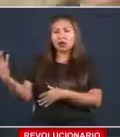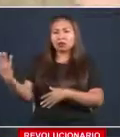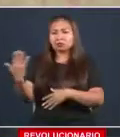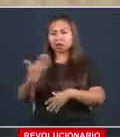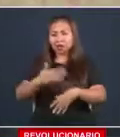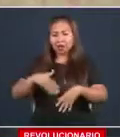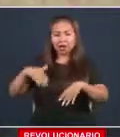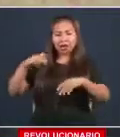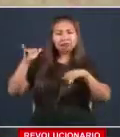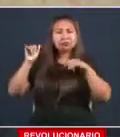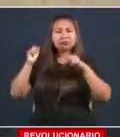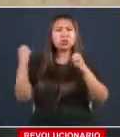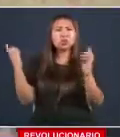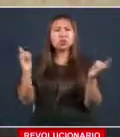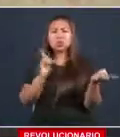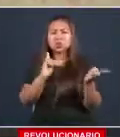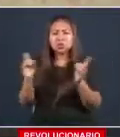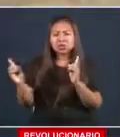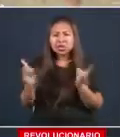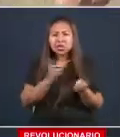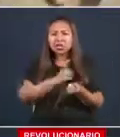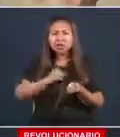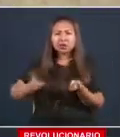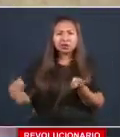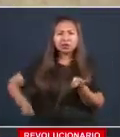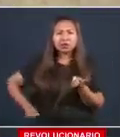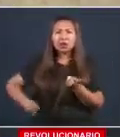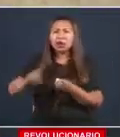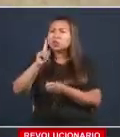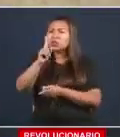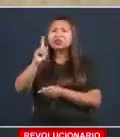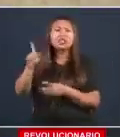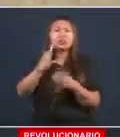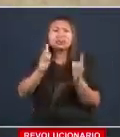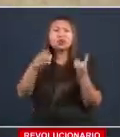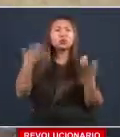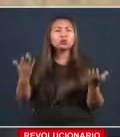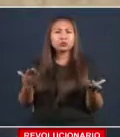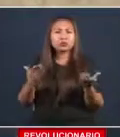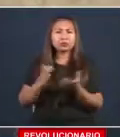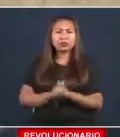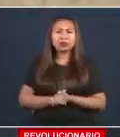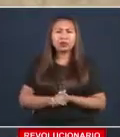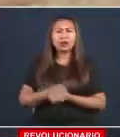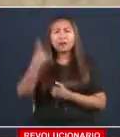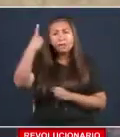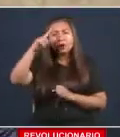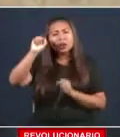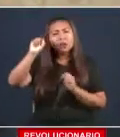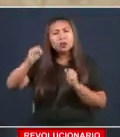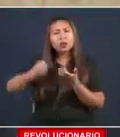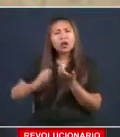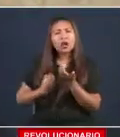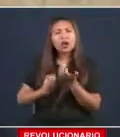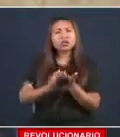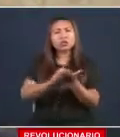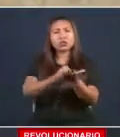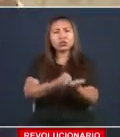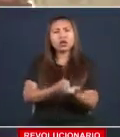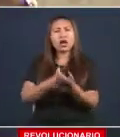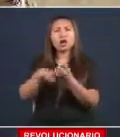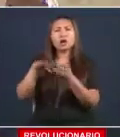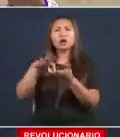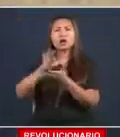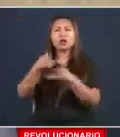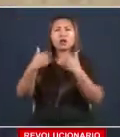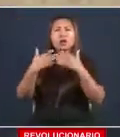Que dónde estaban los diputados, dónde estaba usted para ayudar al pueblo durante todo este tiempo cuando estaba